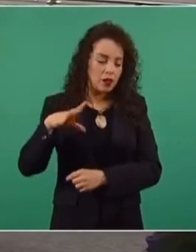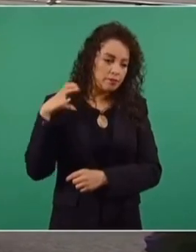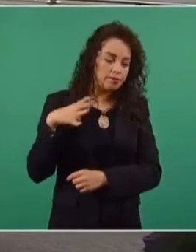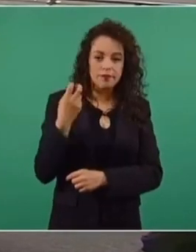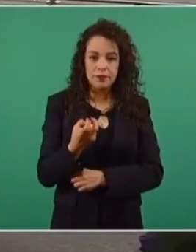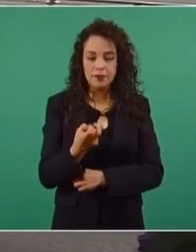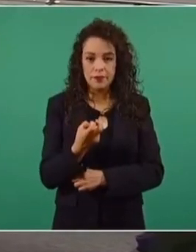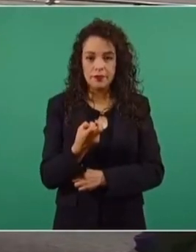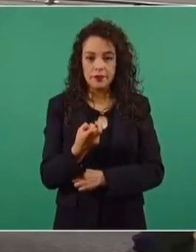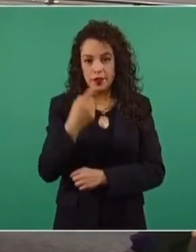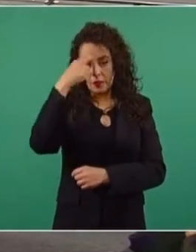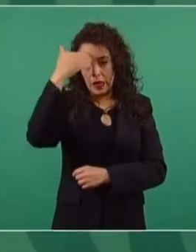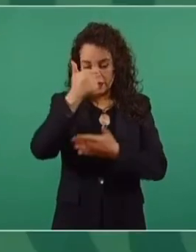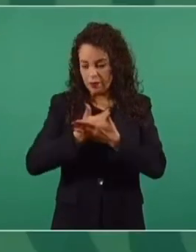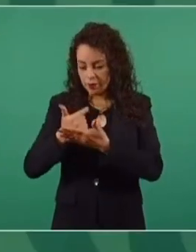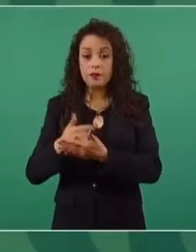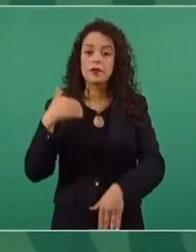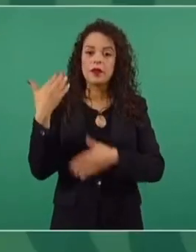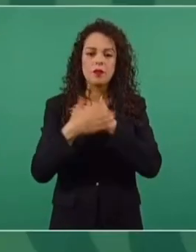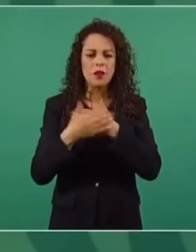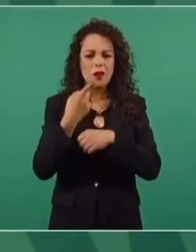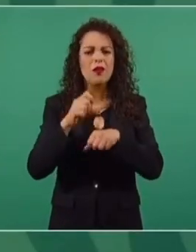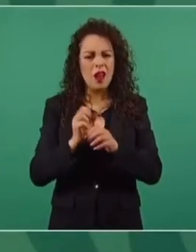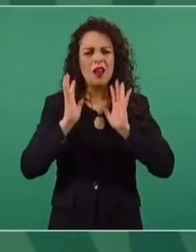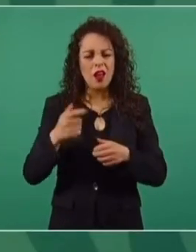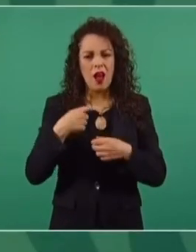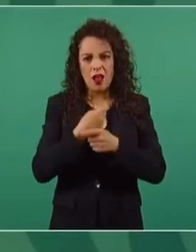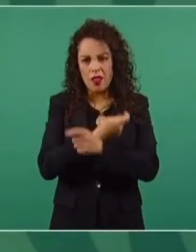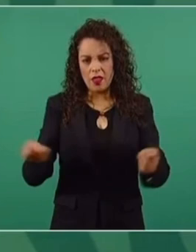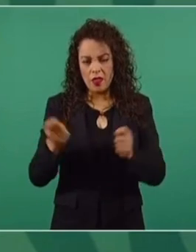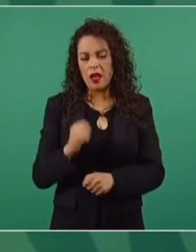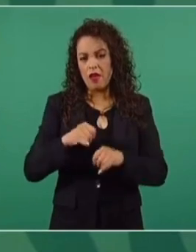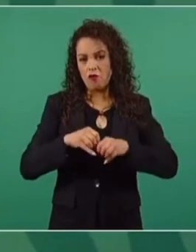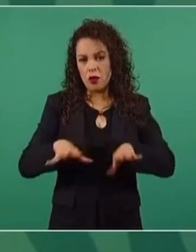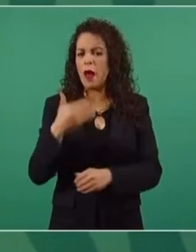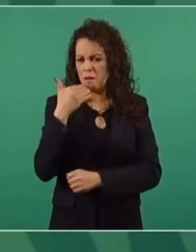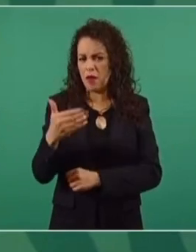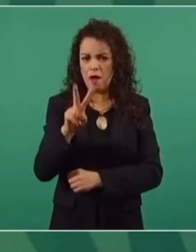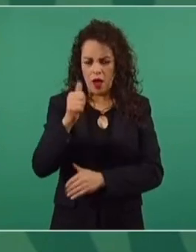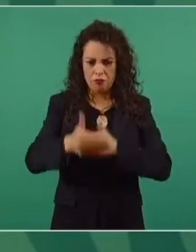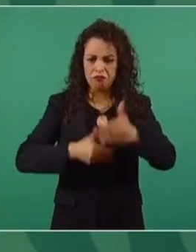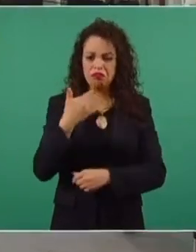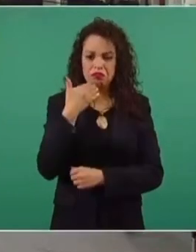Vamos a informar creo que la semana próxima ya, y bien, se va avanzando.